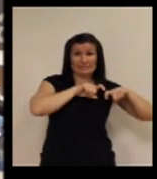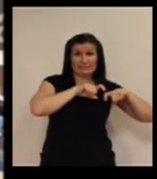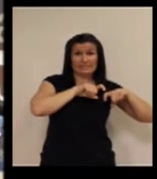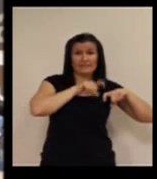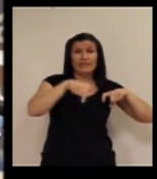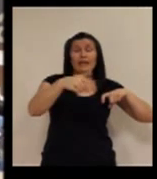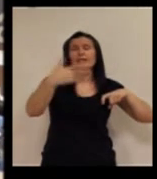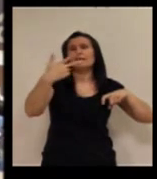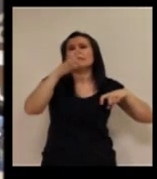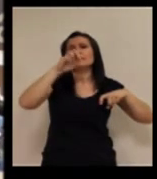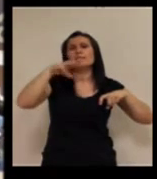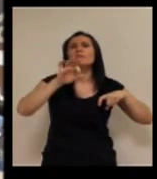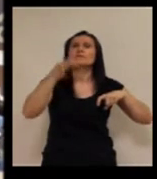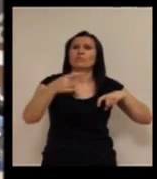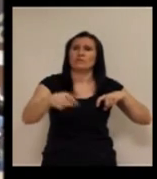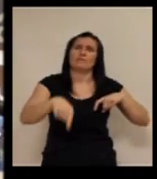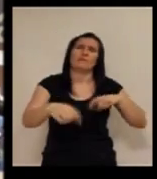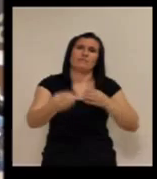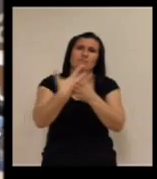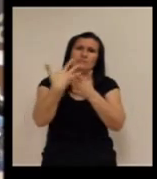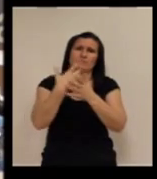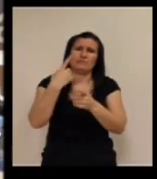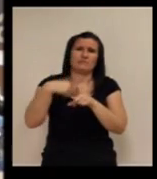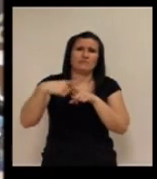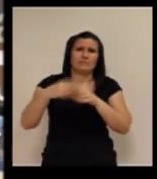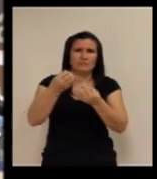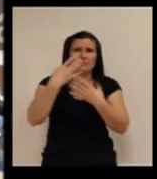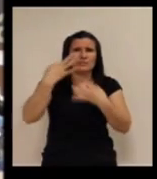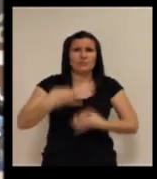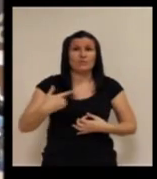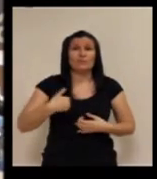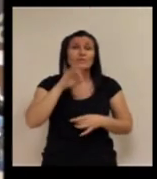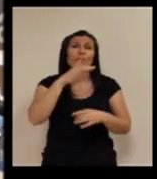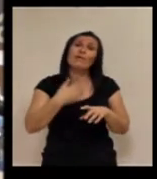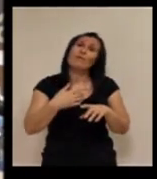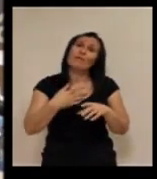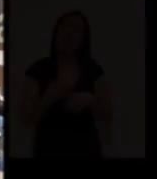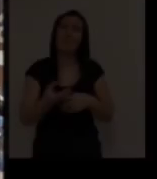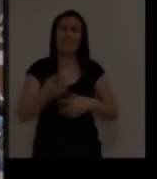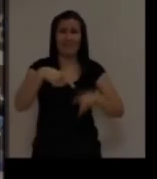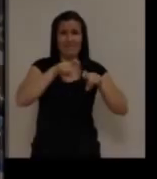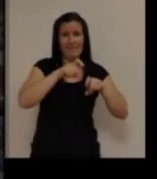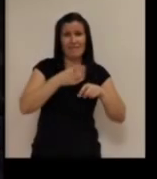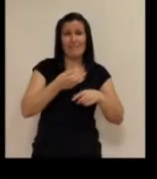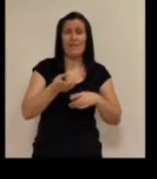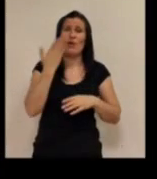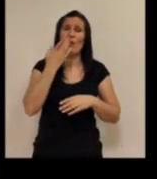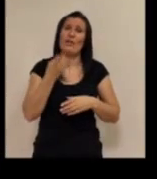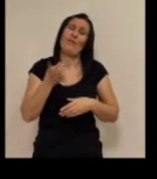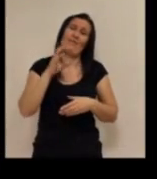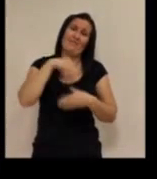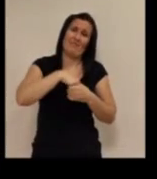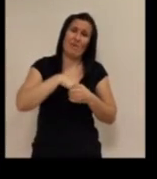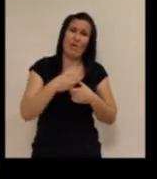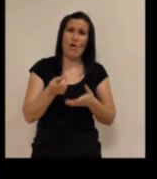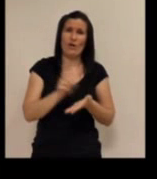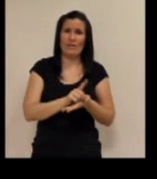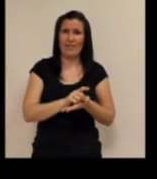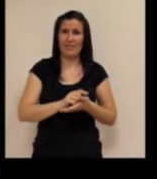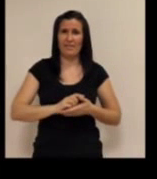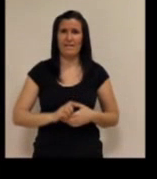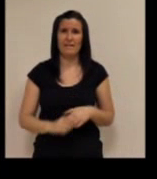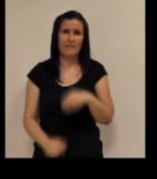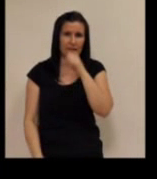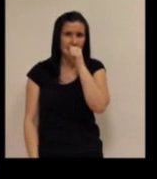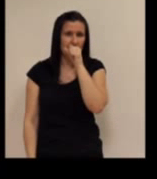Chema podrá contarnos un montón seguro. De la vuelta al cole. De la vuelta al cole. Muy bien. Gracias, Rosa. Gracias,